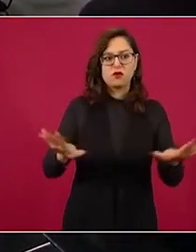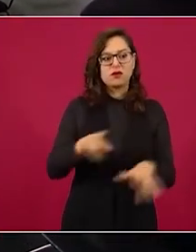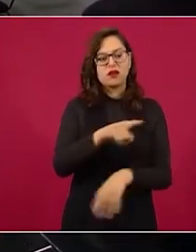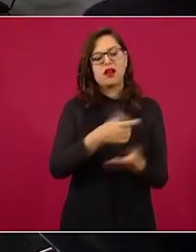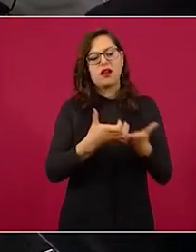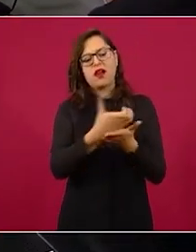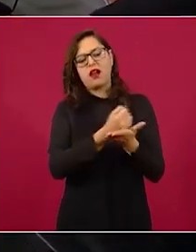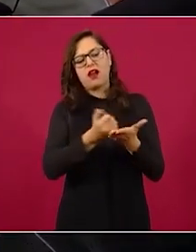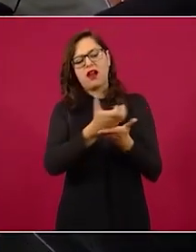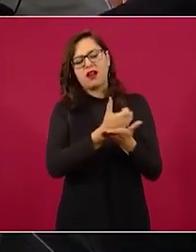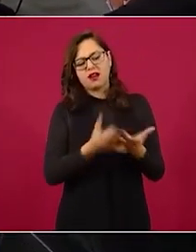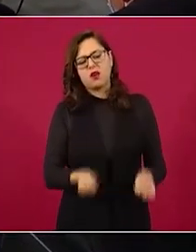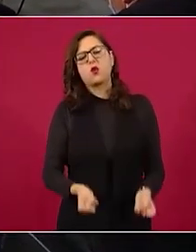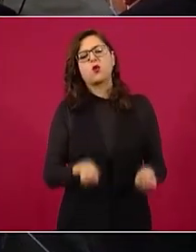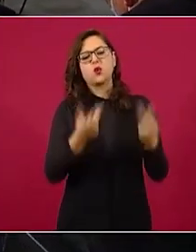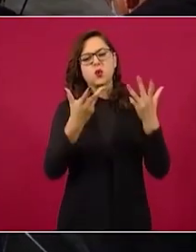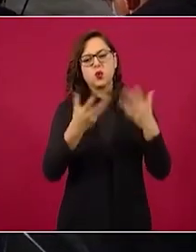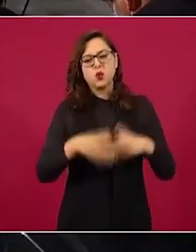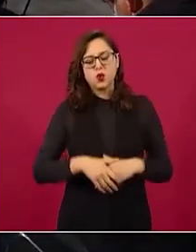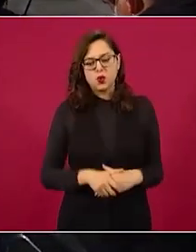a lo mejor